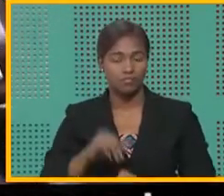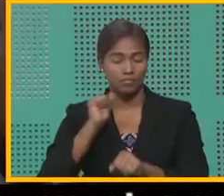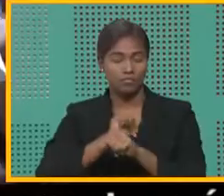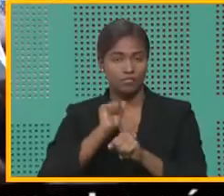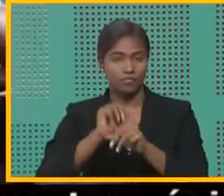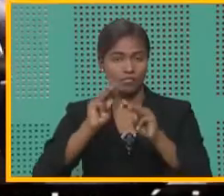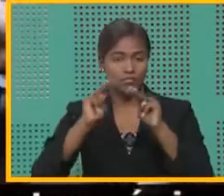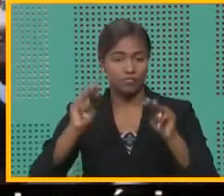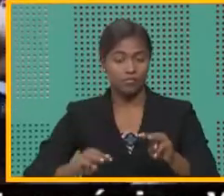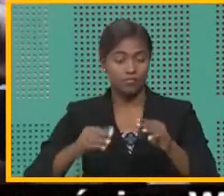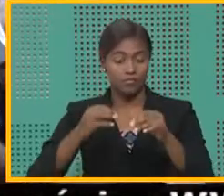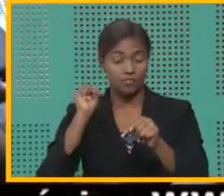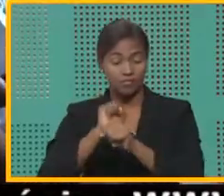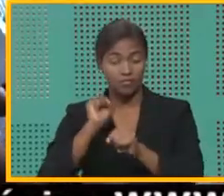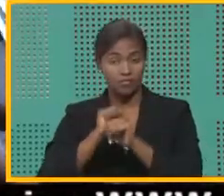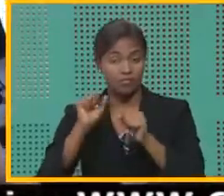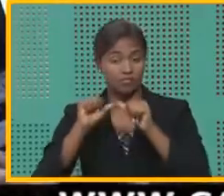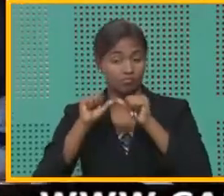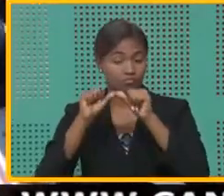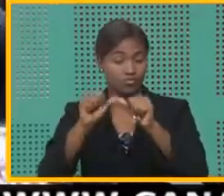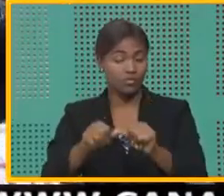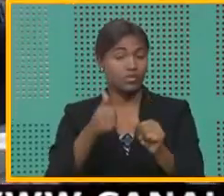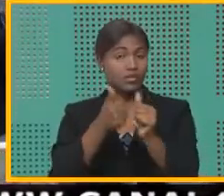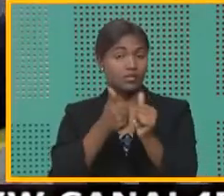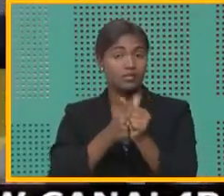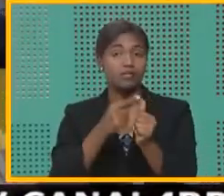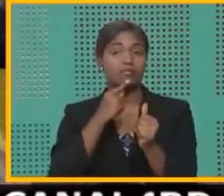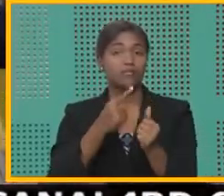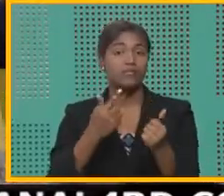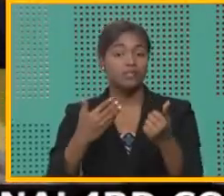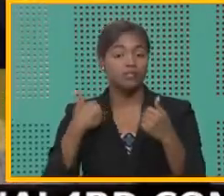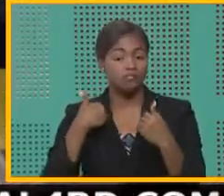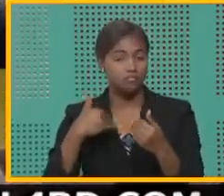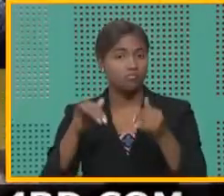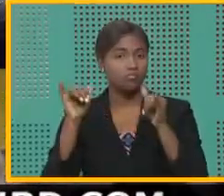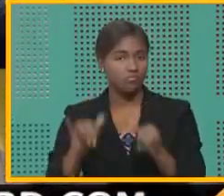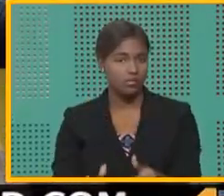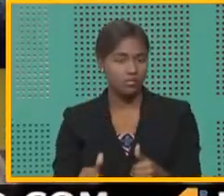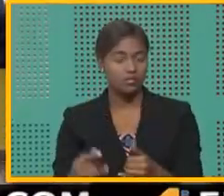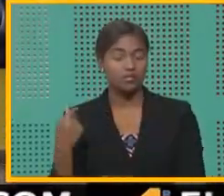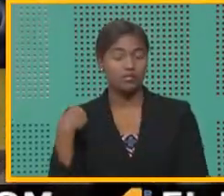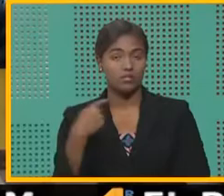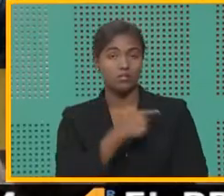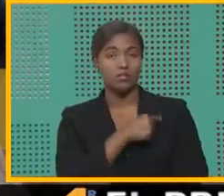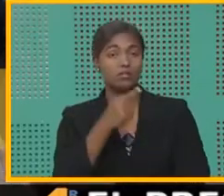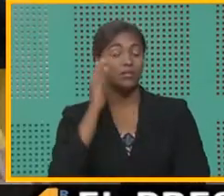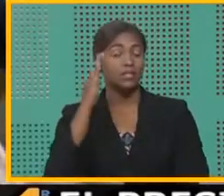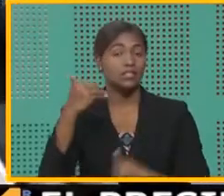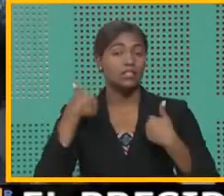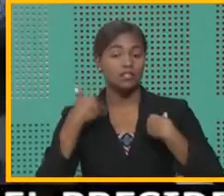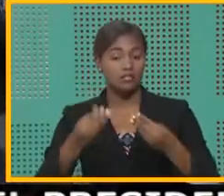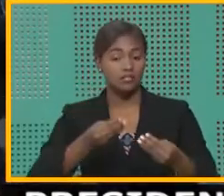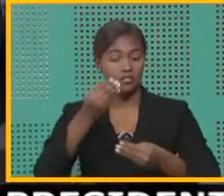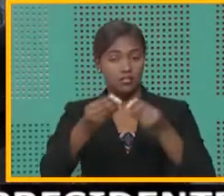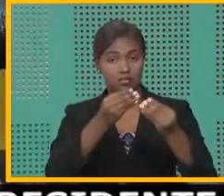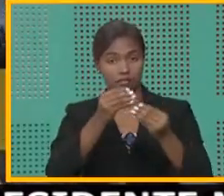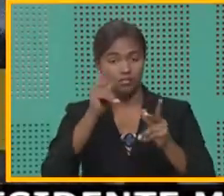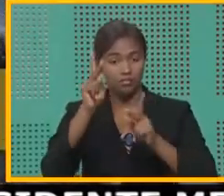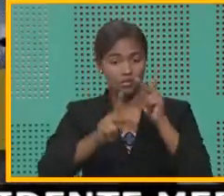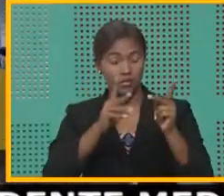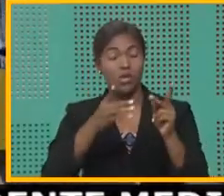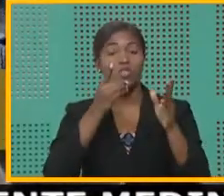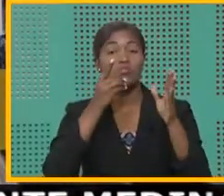han continuado de una manera intensa. Nosotros estaremos entregando al pueblo